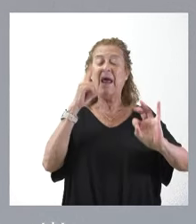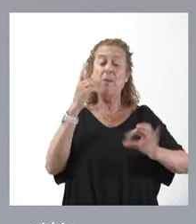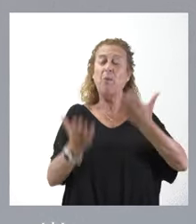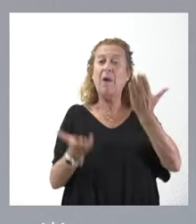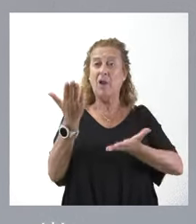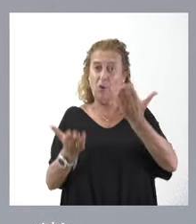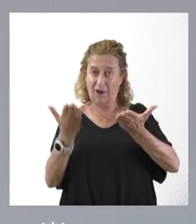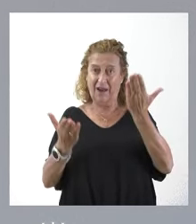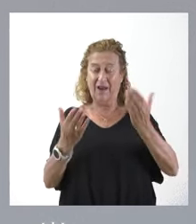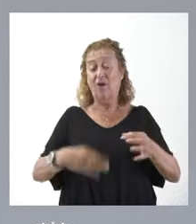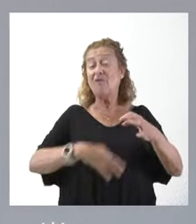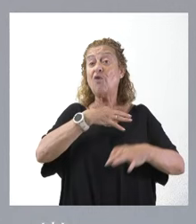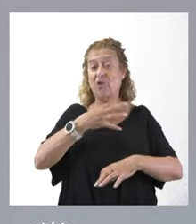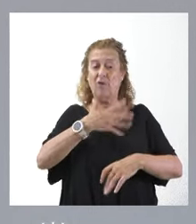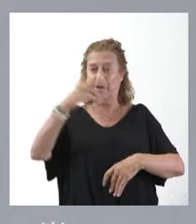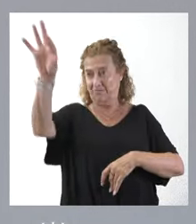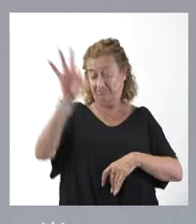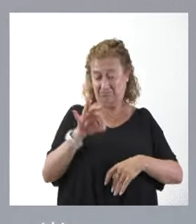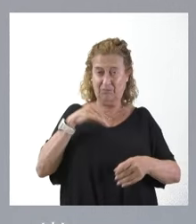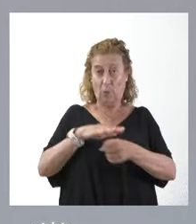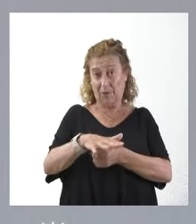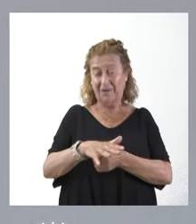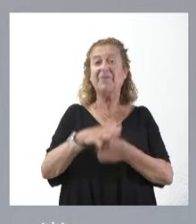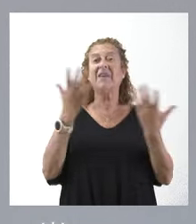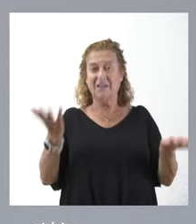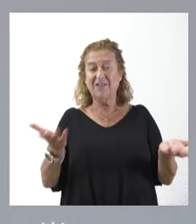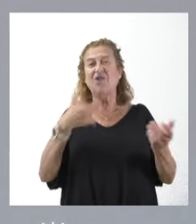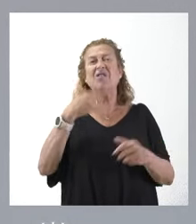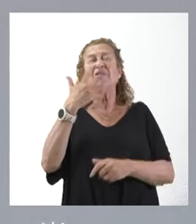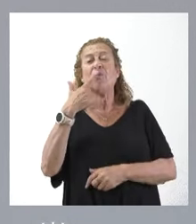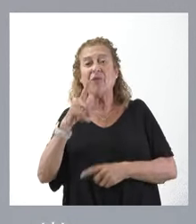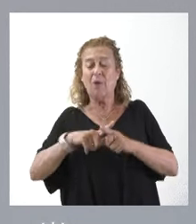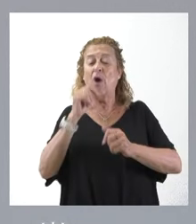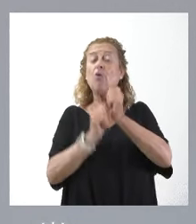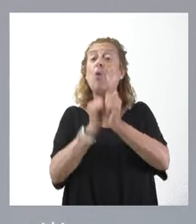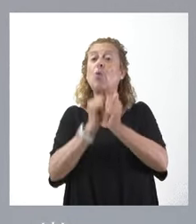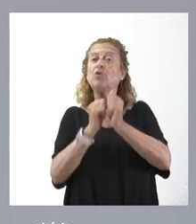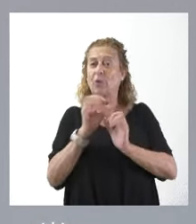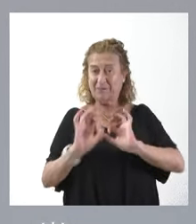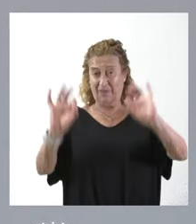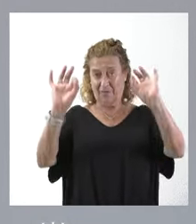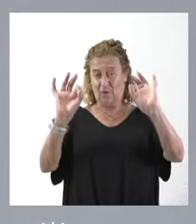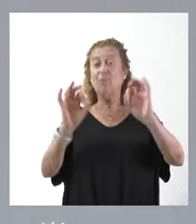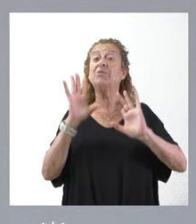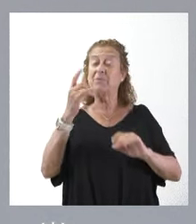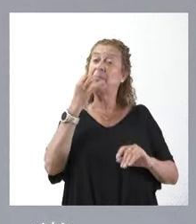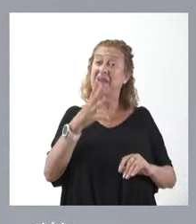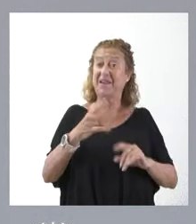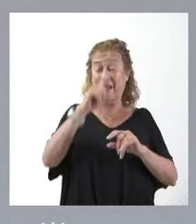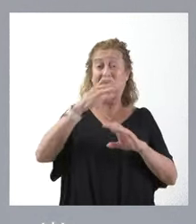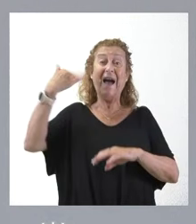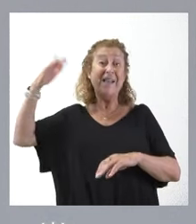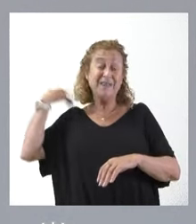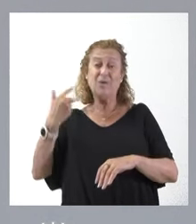en el funcionario que quería cubrirlo. Y es lo que se conoce como concurso específico. Bien, pues de las antiguas